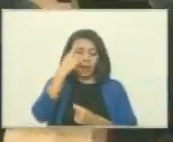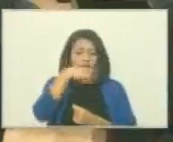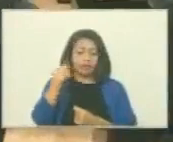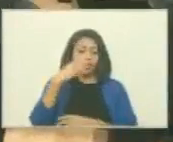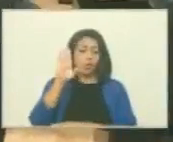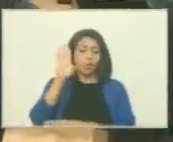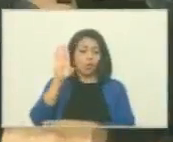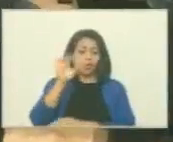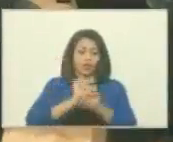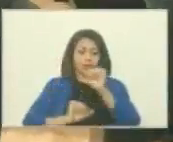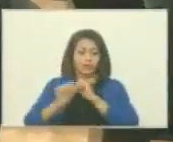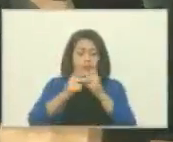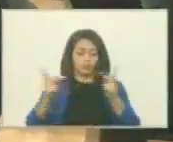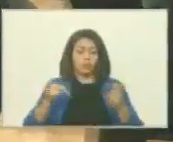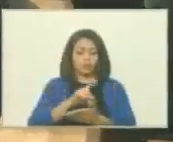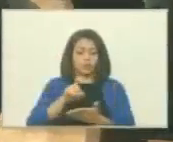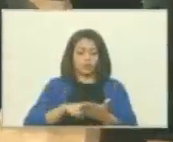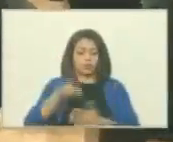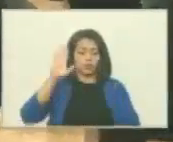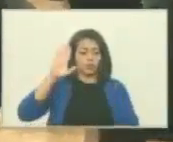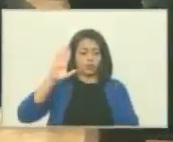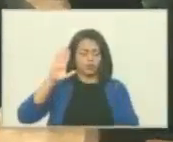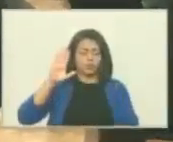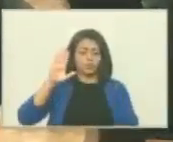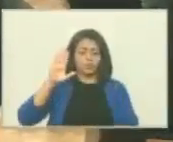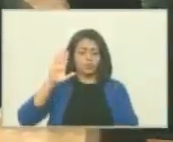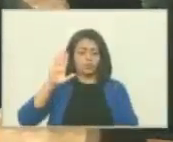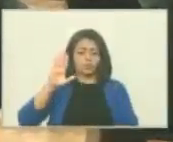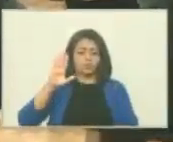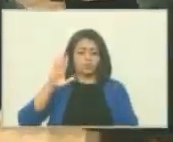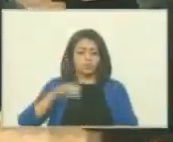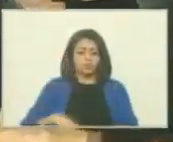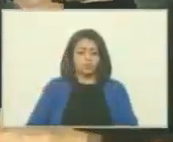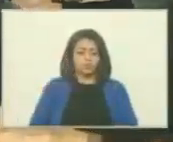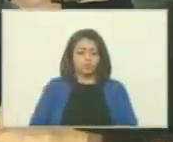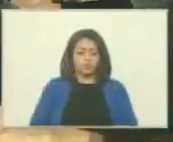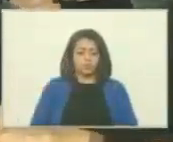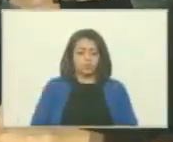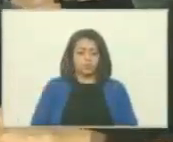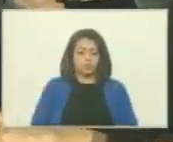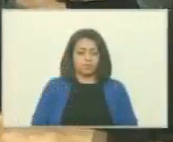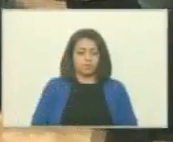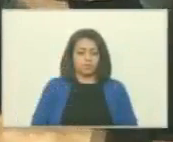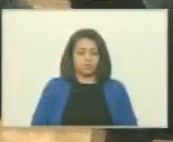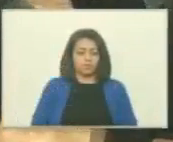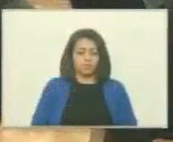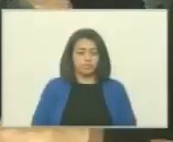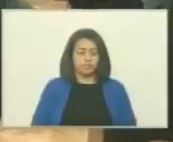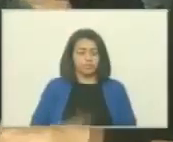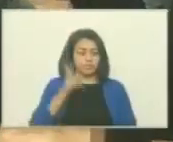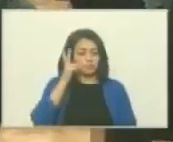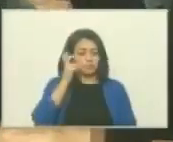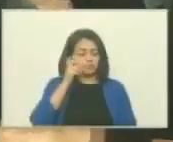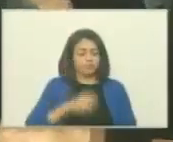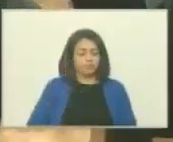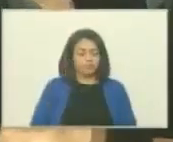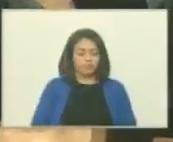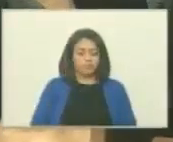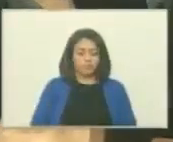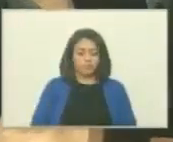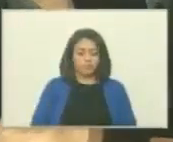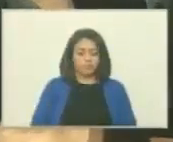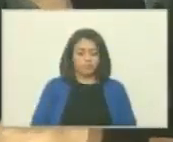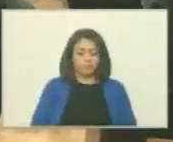ciudadano Defensor Público General? Lo juro por Dios, lo juro por la patria, lo juro por todo el ciudadano y ciudadano,